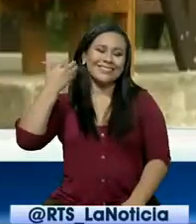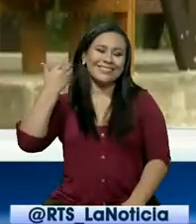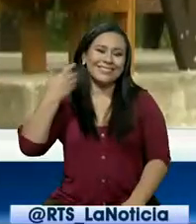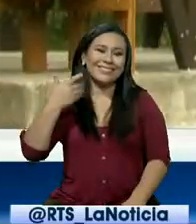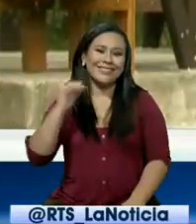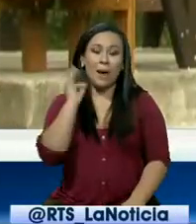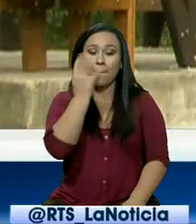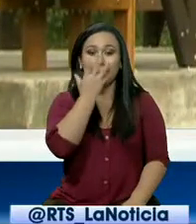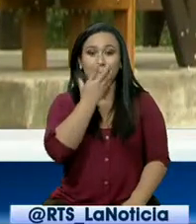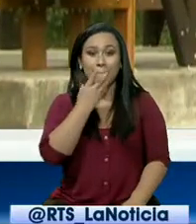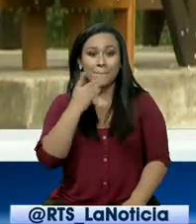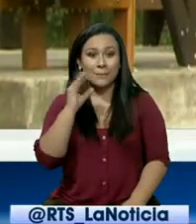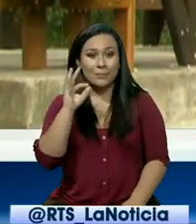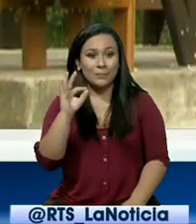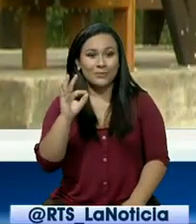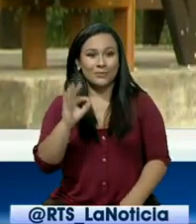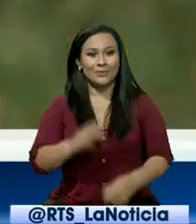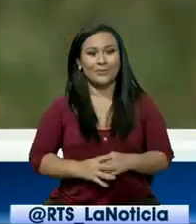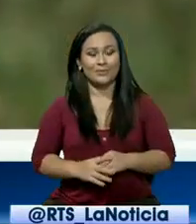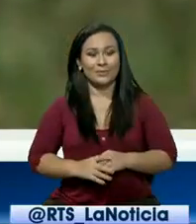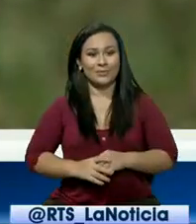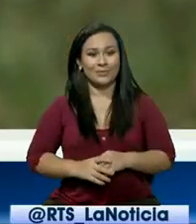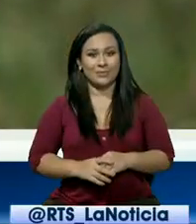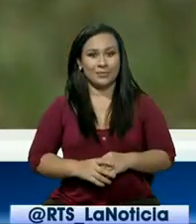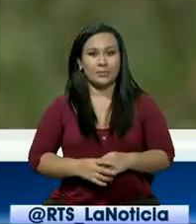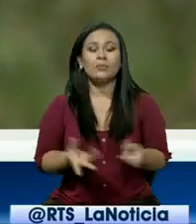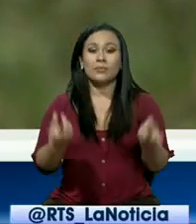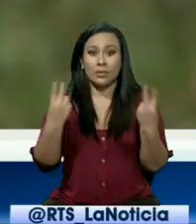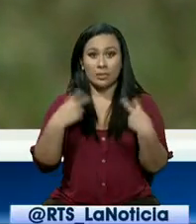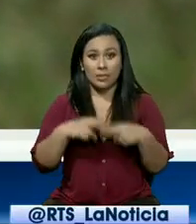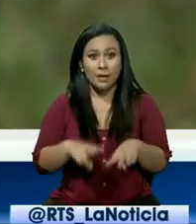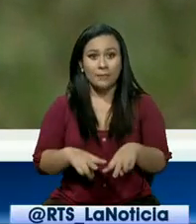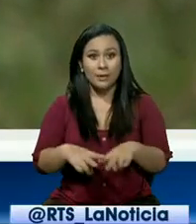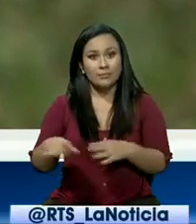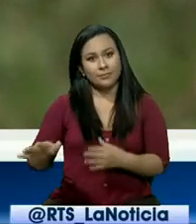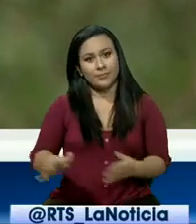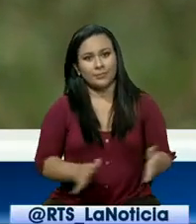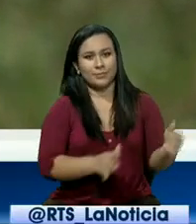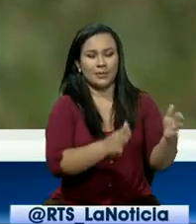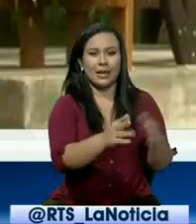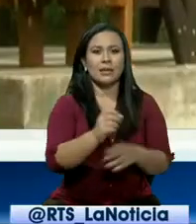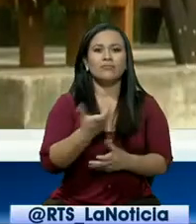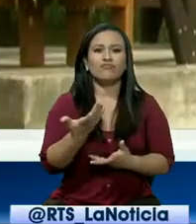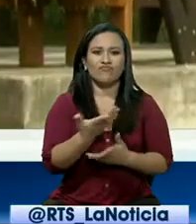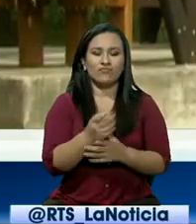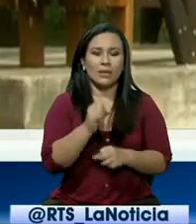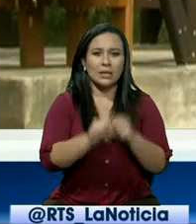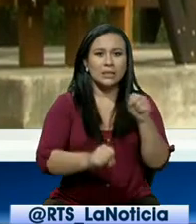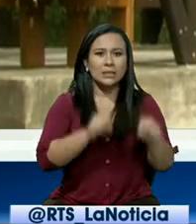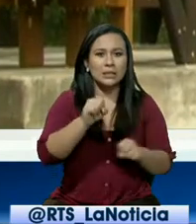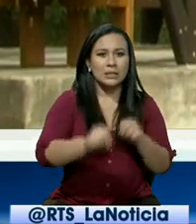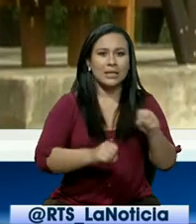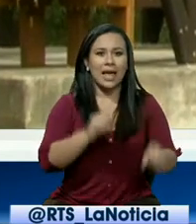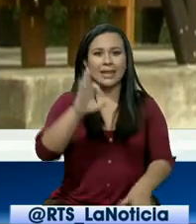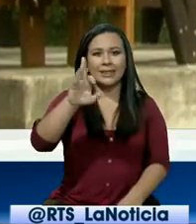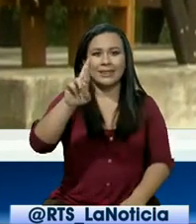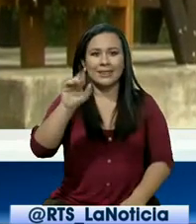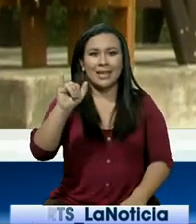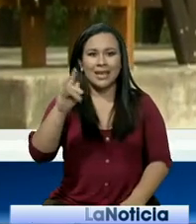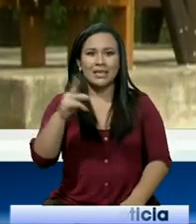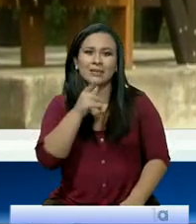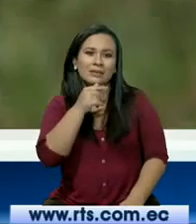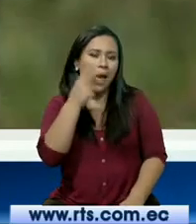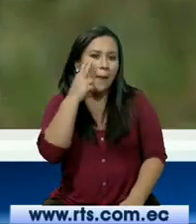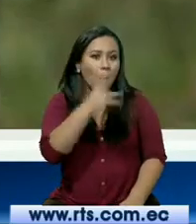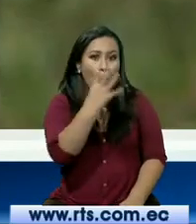mucho sol. Y un sendero de trekking, es el sendero siguiendo las huellas